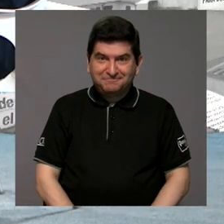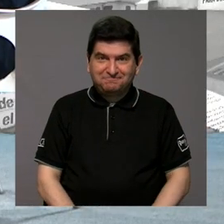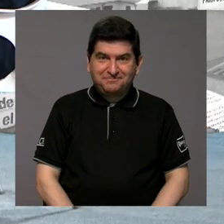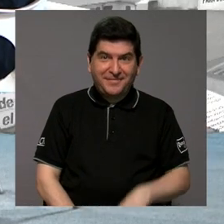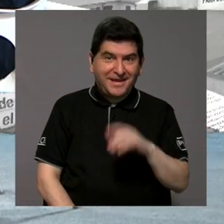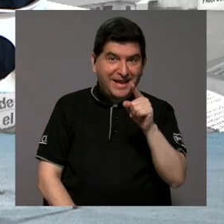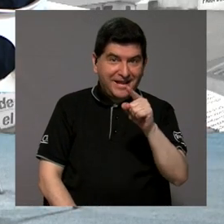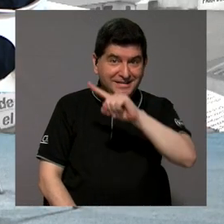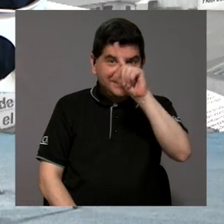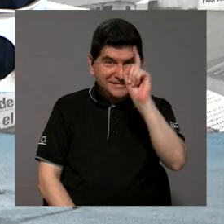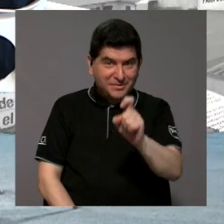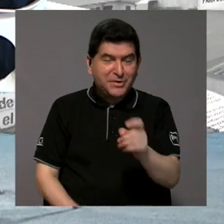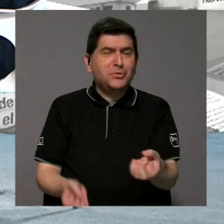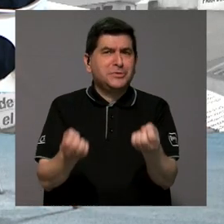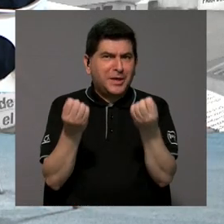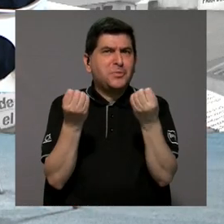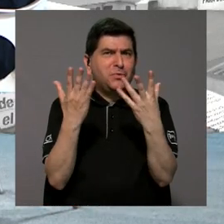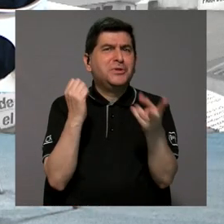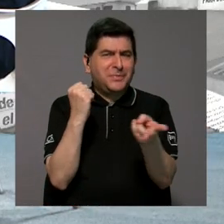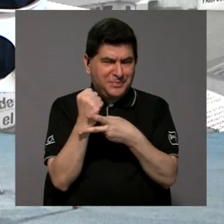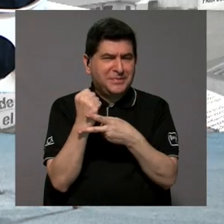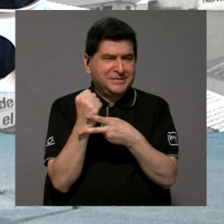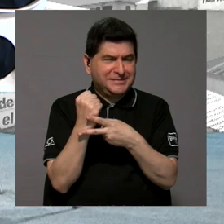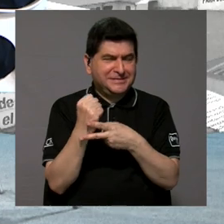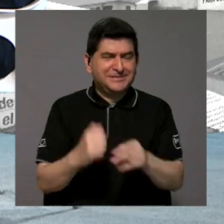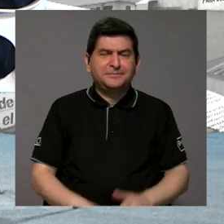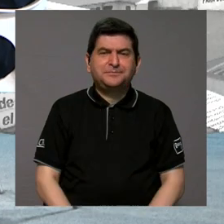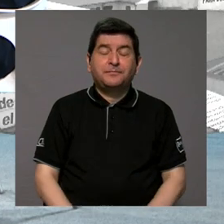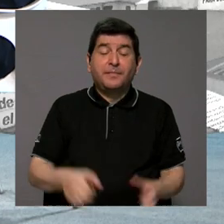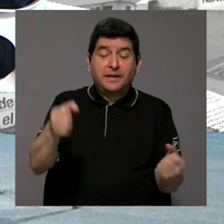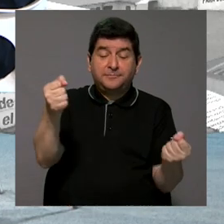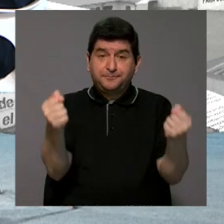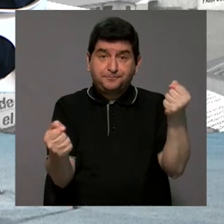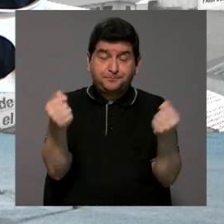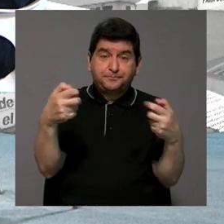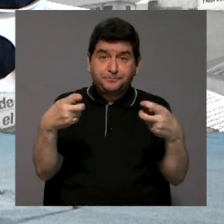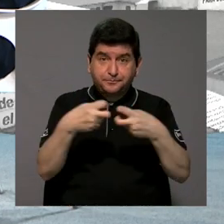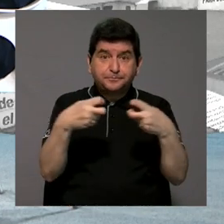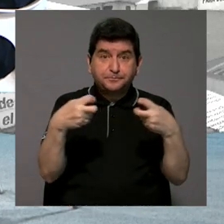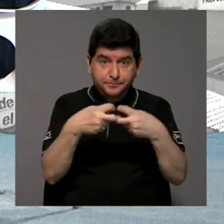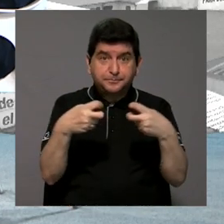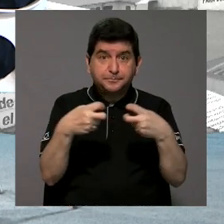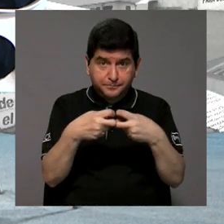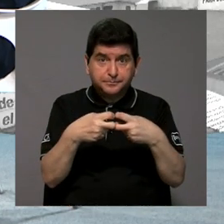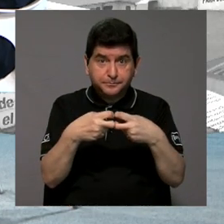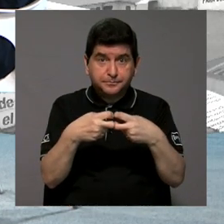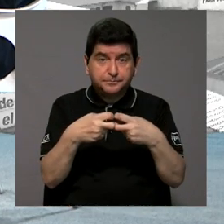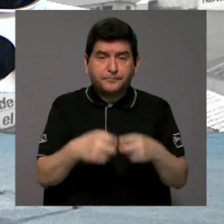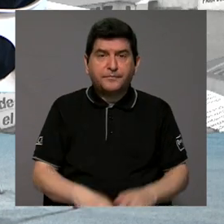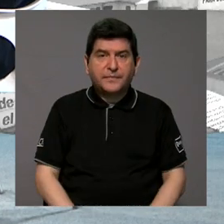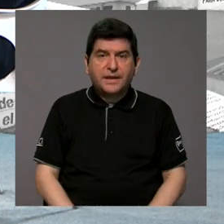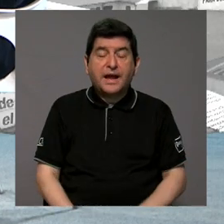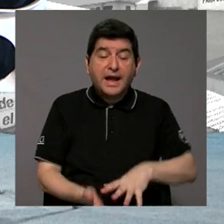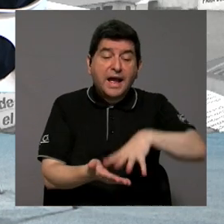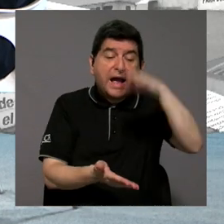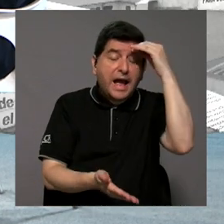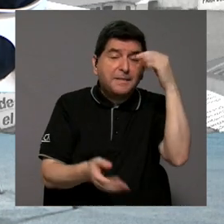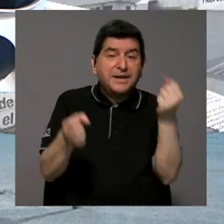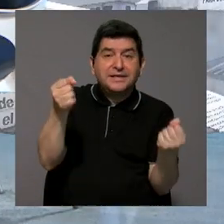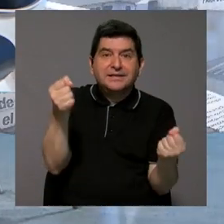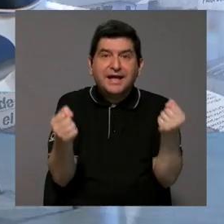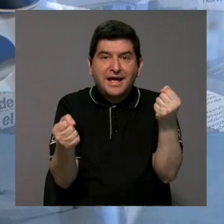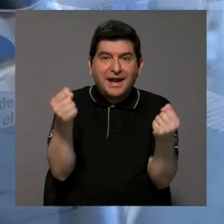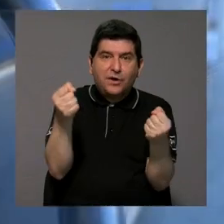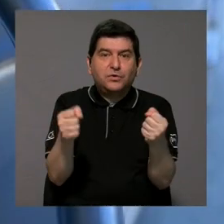bueno eso me la preguntan mucho los carros eléctricos eléctricos es aprender